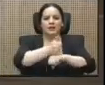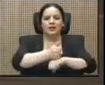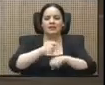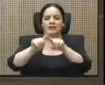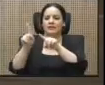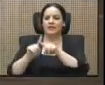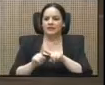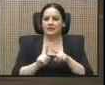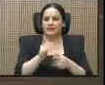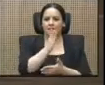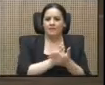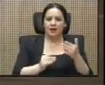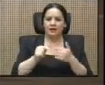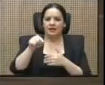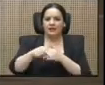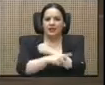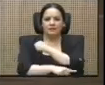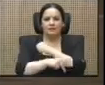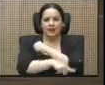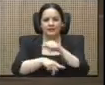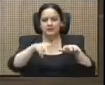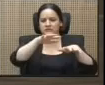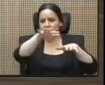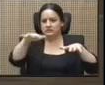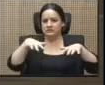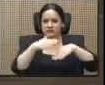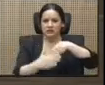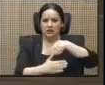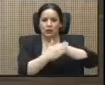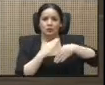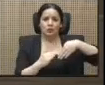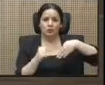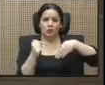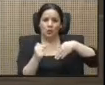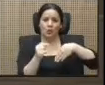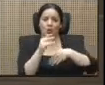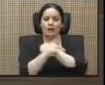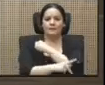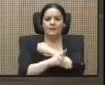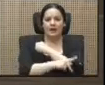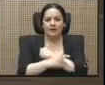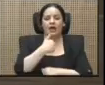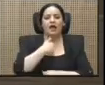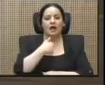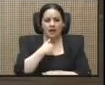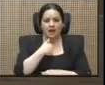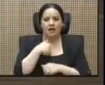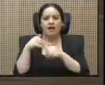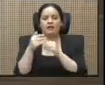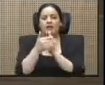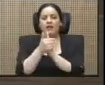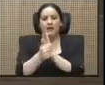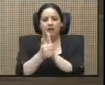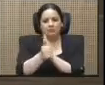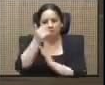que en todo el país tenemos mucho talento humano, tenemos muchos recursos. Pues bueno,